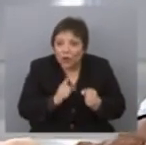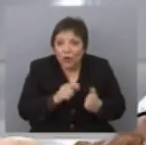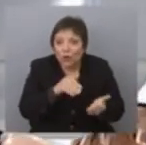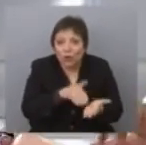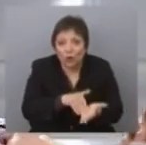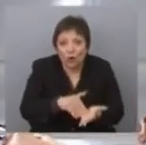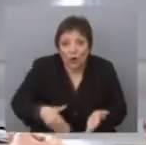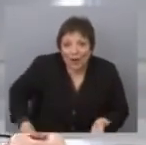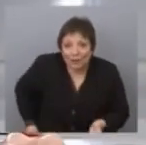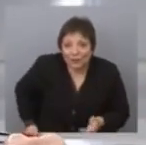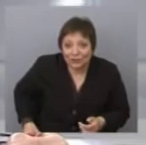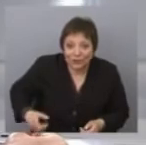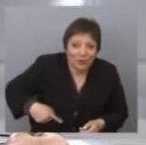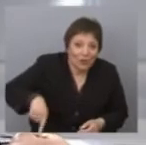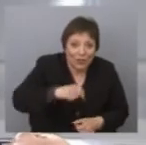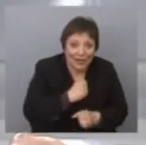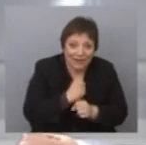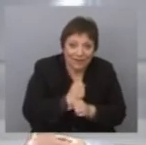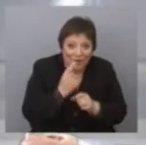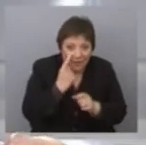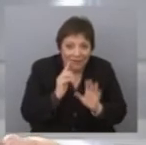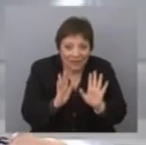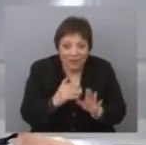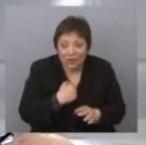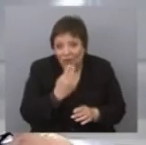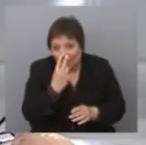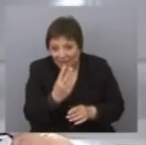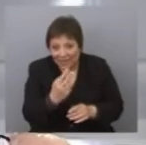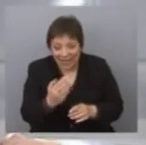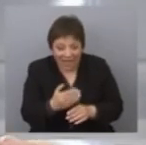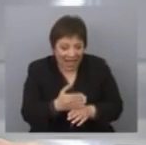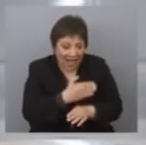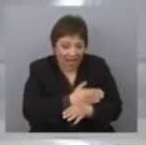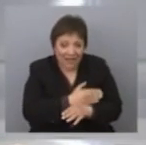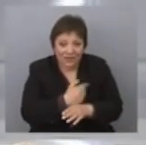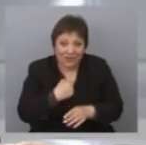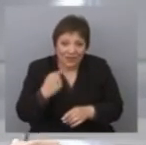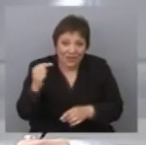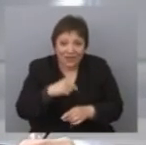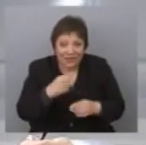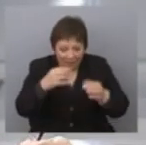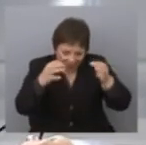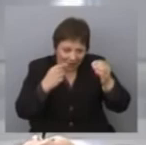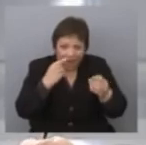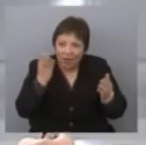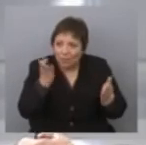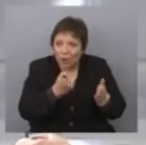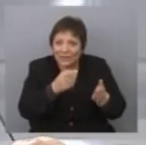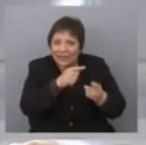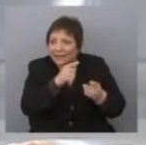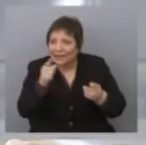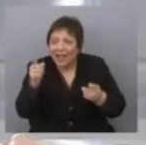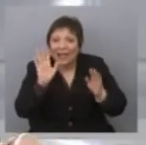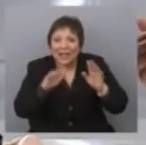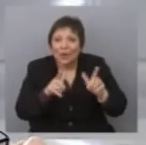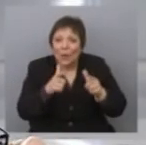bolsillo del trabajador. Entonces, ahora yo veía antes de venir para acá, los índices de inflación y de